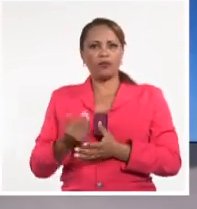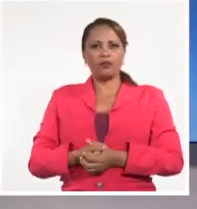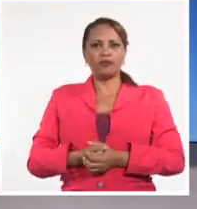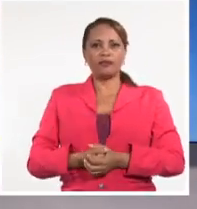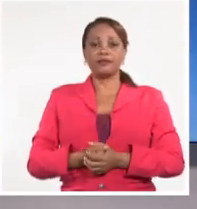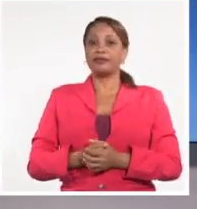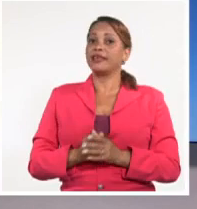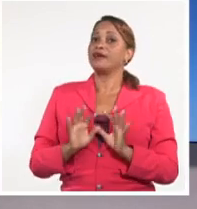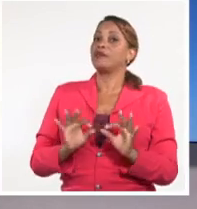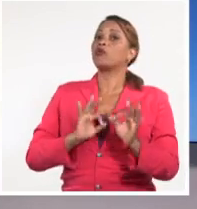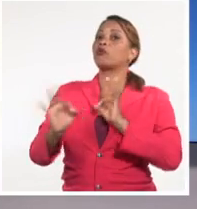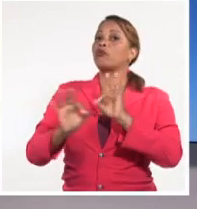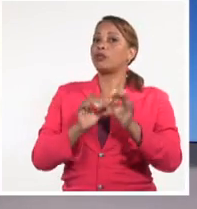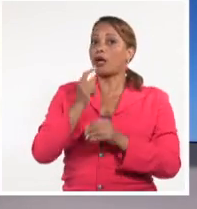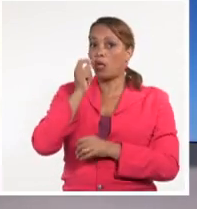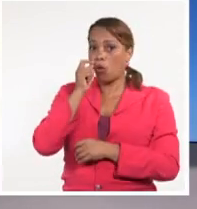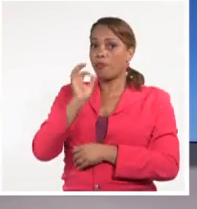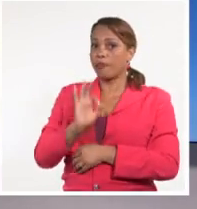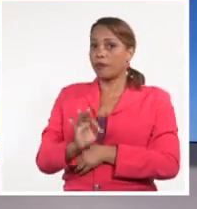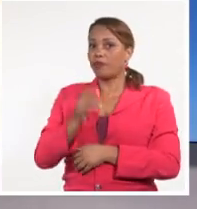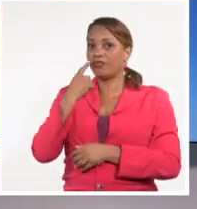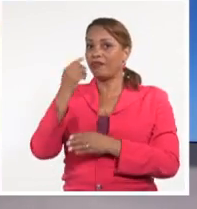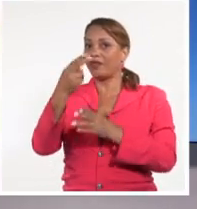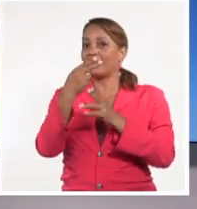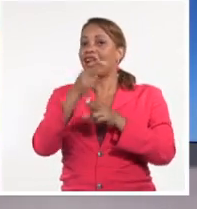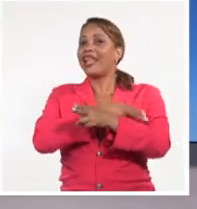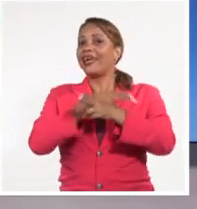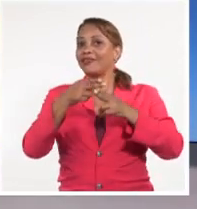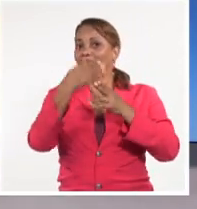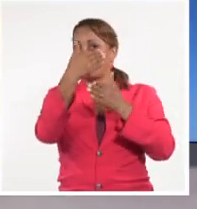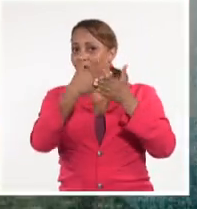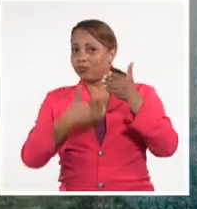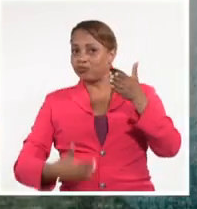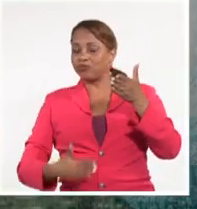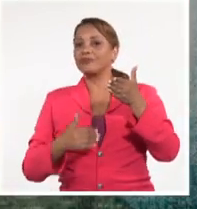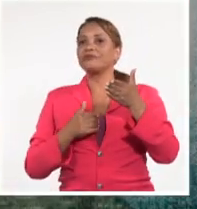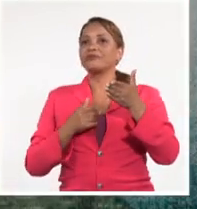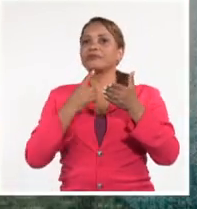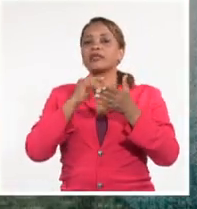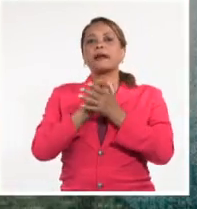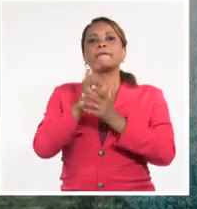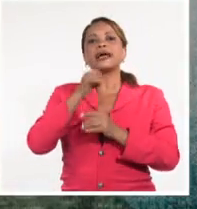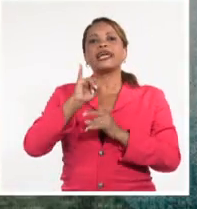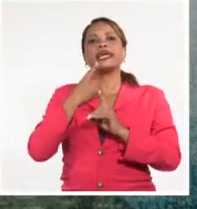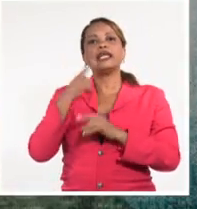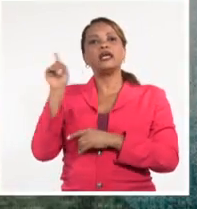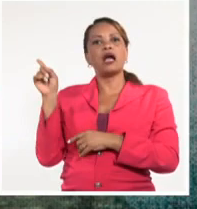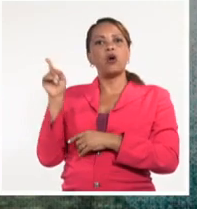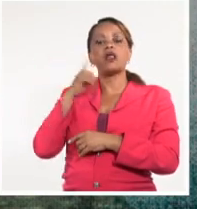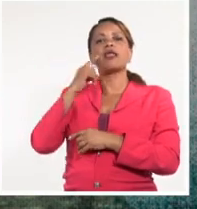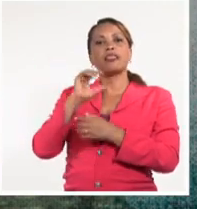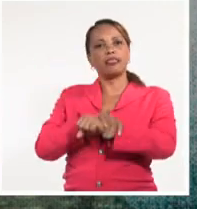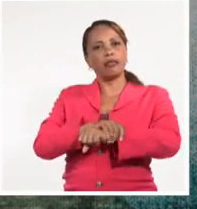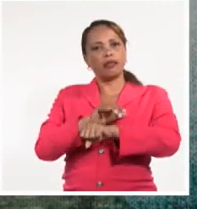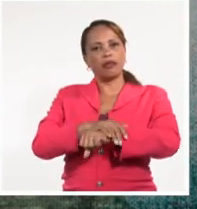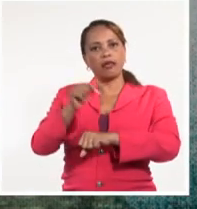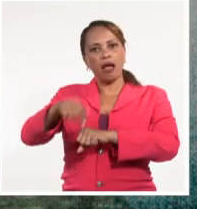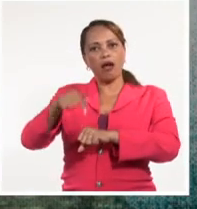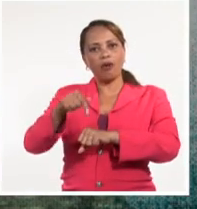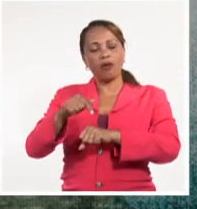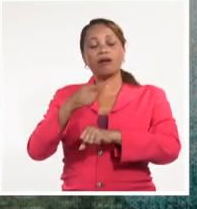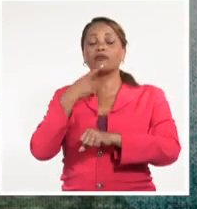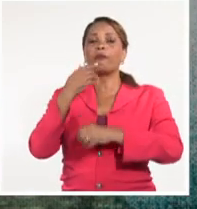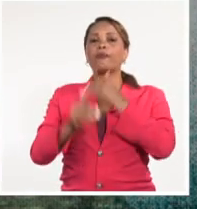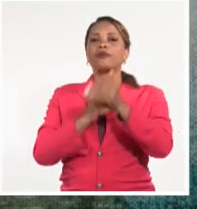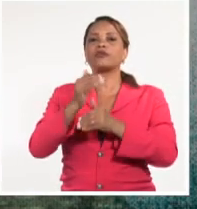Eso sí, mucho cuidado con él, ya vieron el historial. En el caso de Mayelín, en este momento está detenida, claro, con todas las garantías y en un proceso